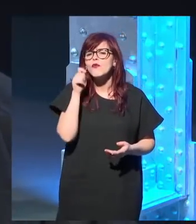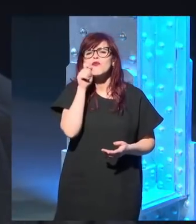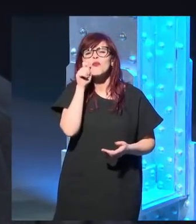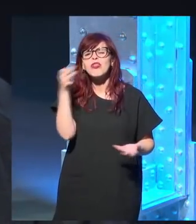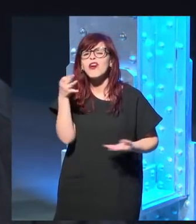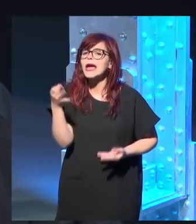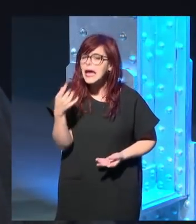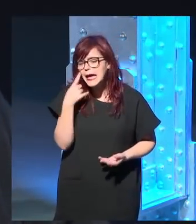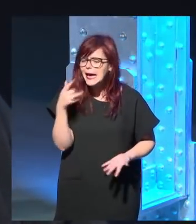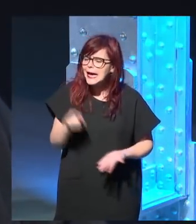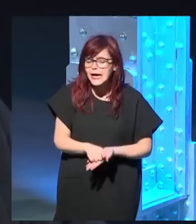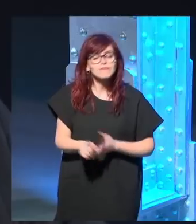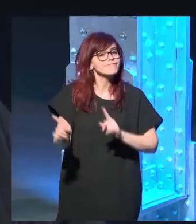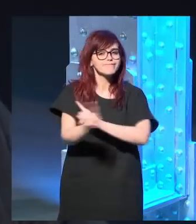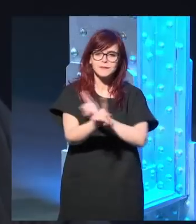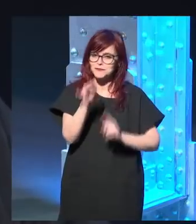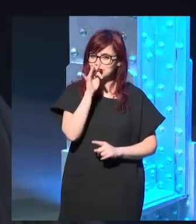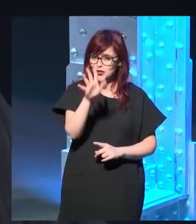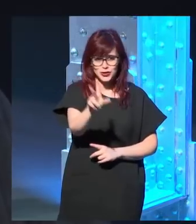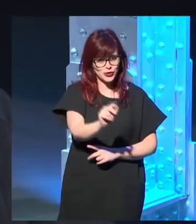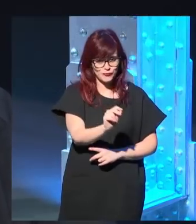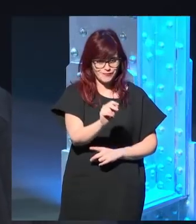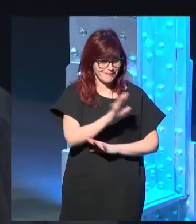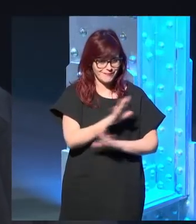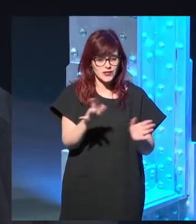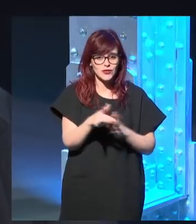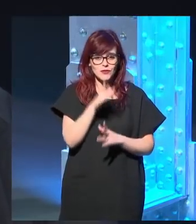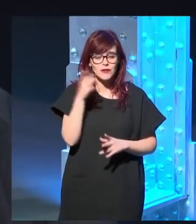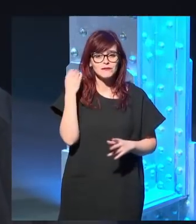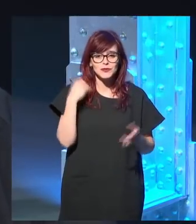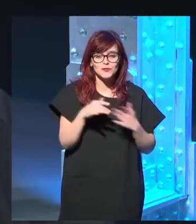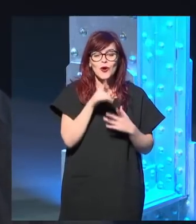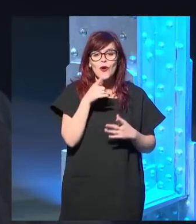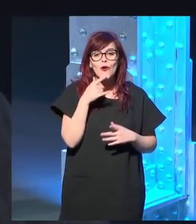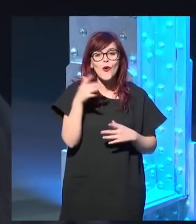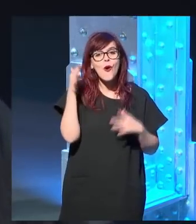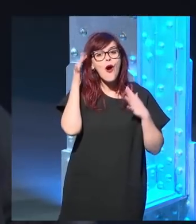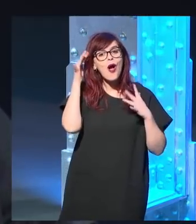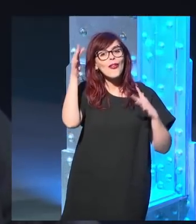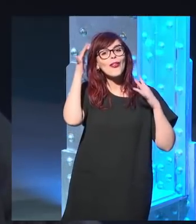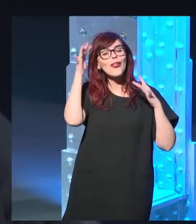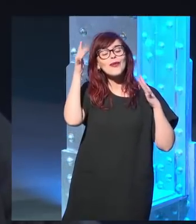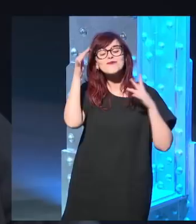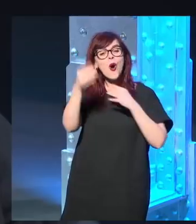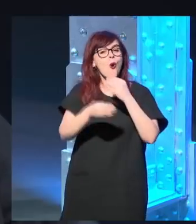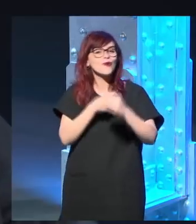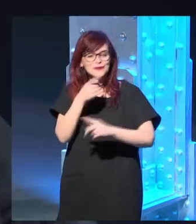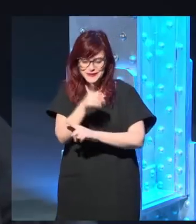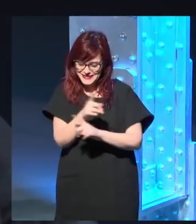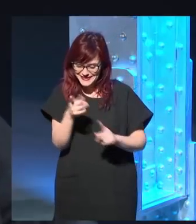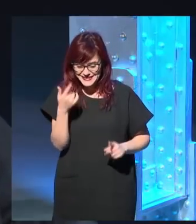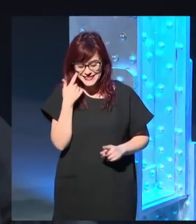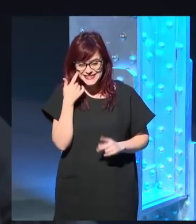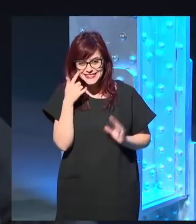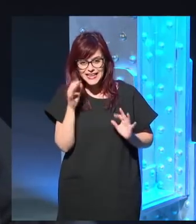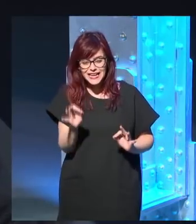fumando esta vez, pero no, no, yo los alucinógenos ya los traigo puestos. Creo que me haría mal porque,